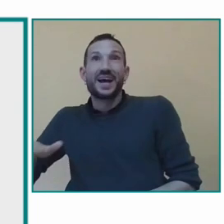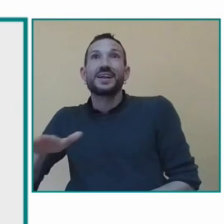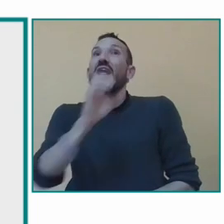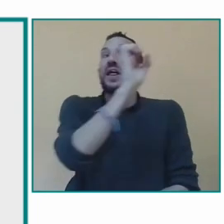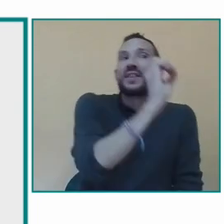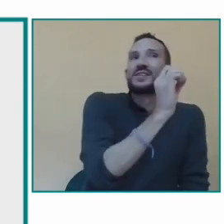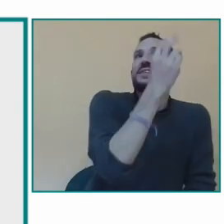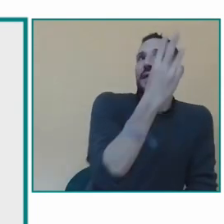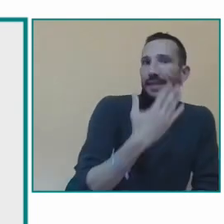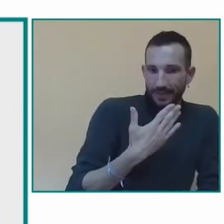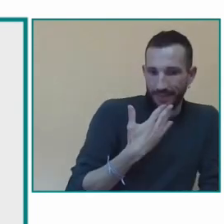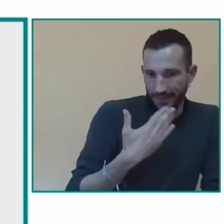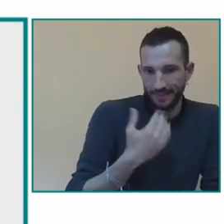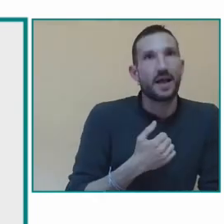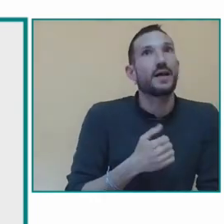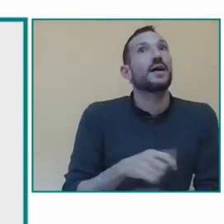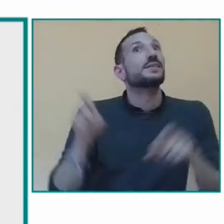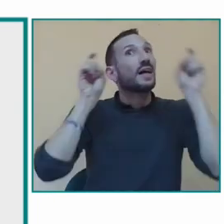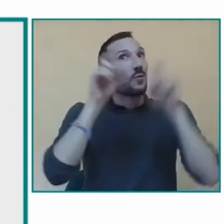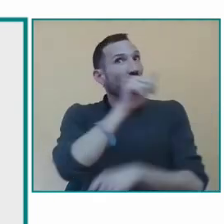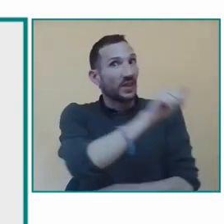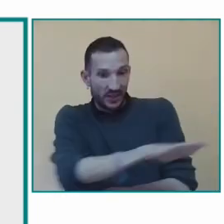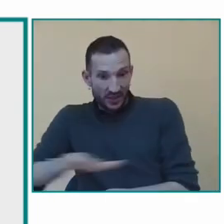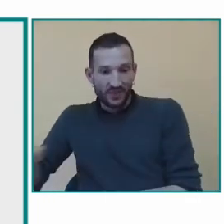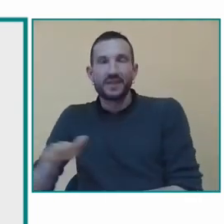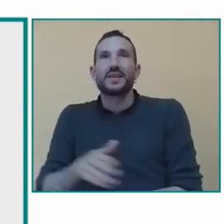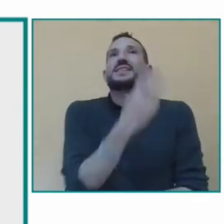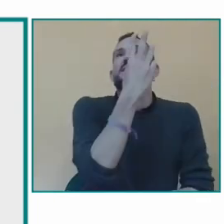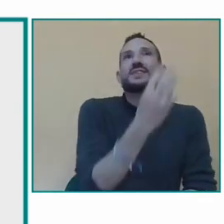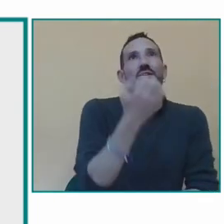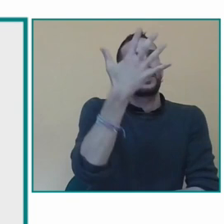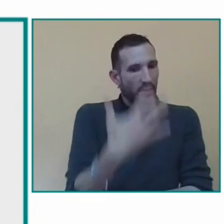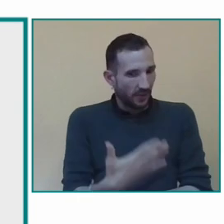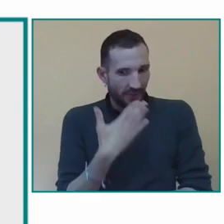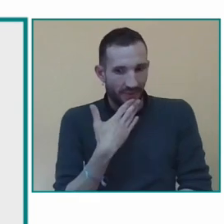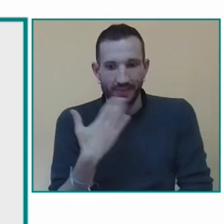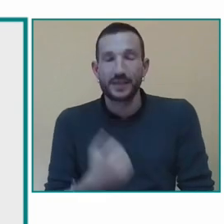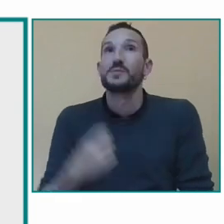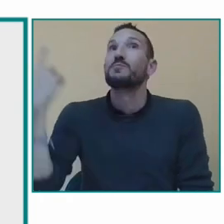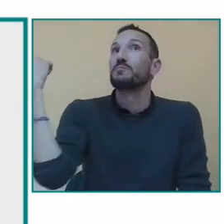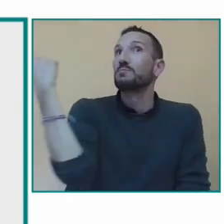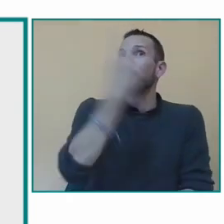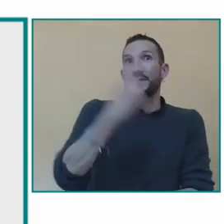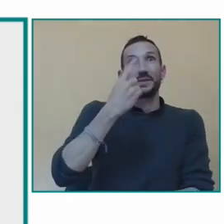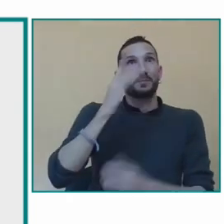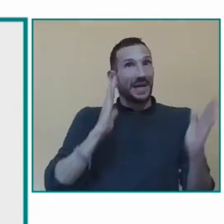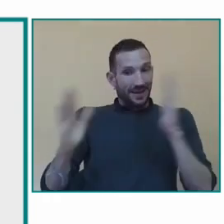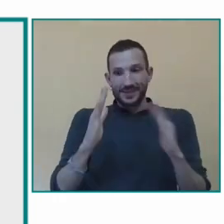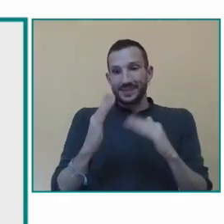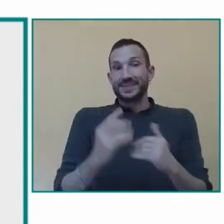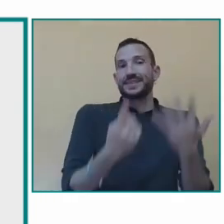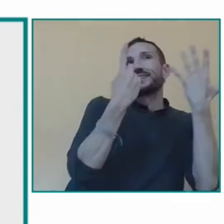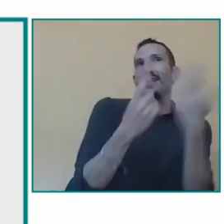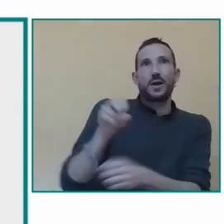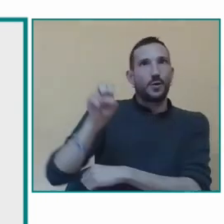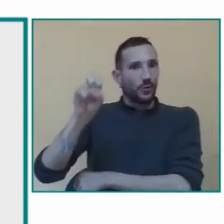colegio público tenemos aulas bueno los especialistas podemos estar en centros tanto de educación infantil infantil 0-3